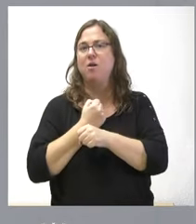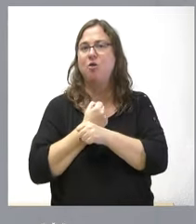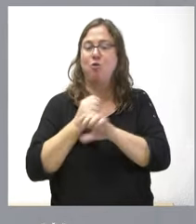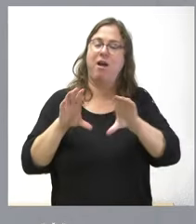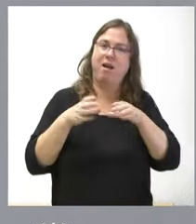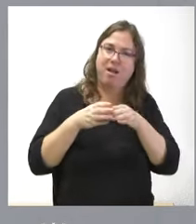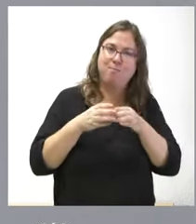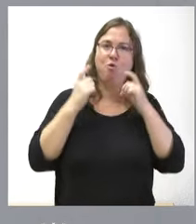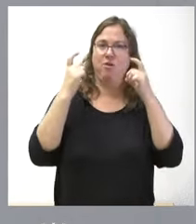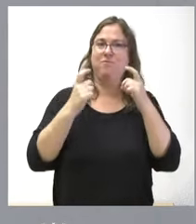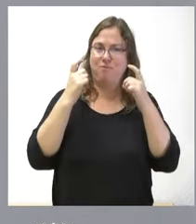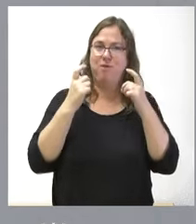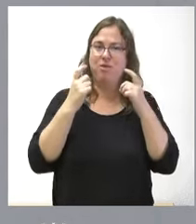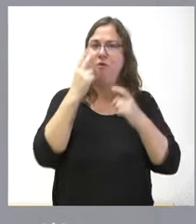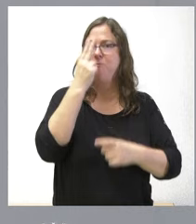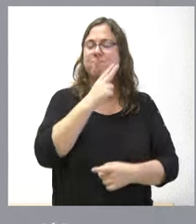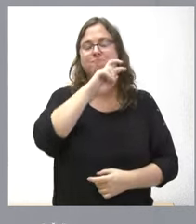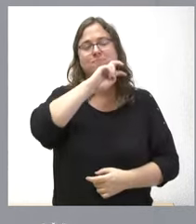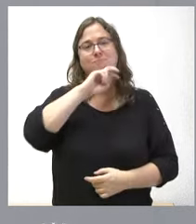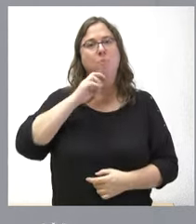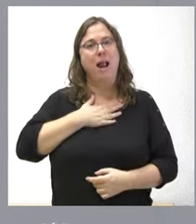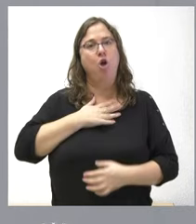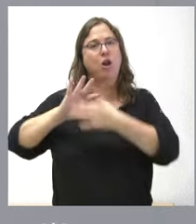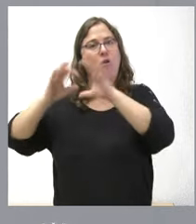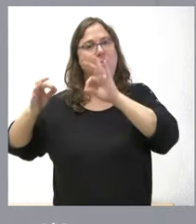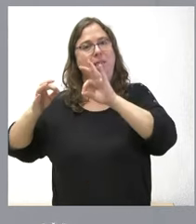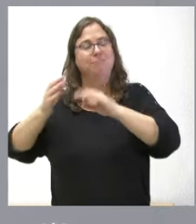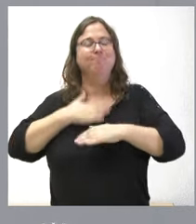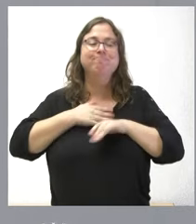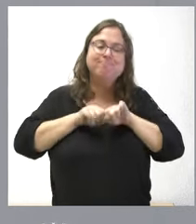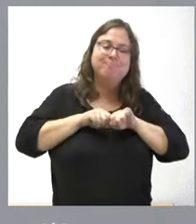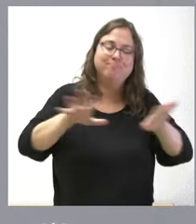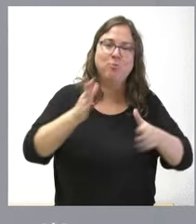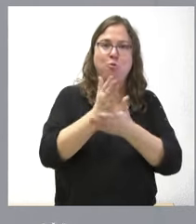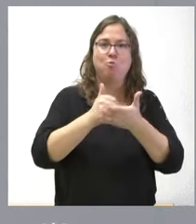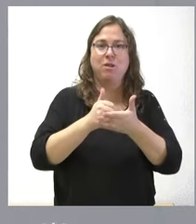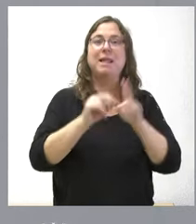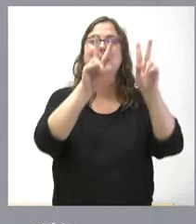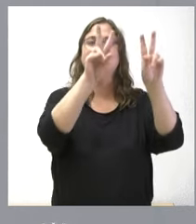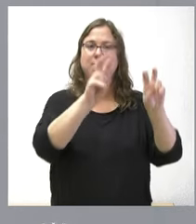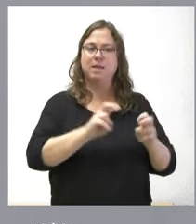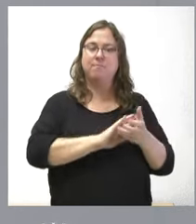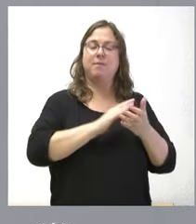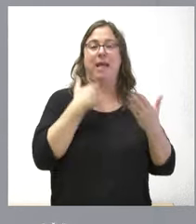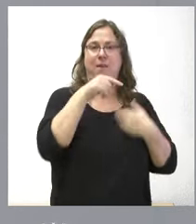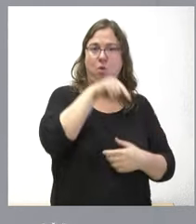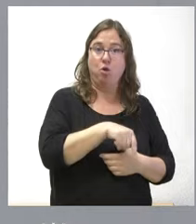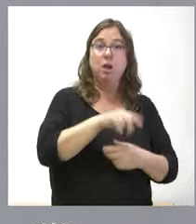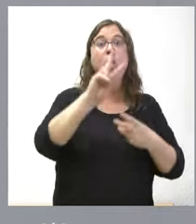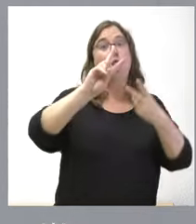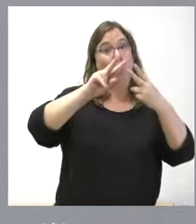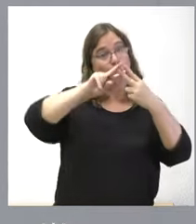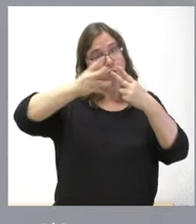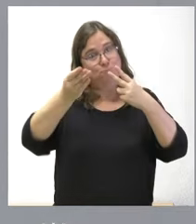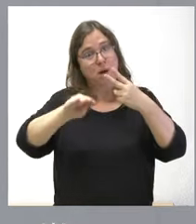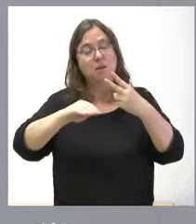equipo, del esfuerzo. Son valores del olimpismo y que queremos extender en nuestra comunidad. Estos son los asuntos que hemos tratado hoy. Dos temas más que hemos